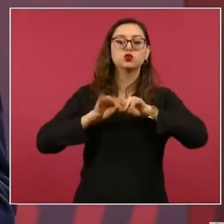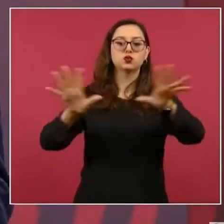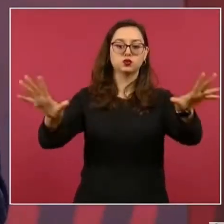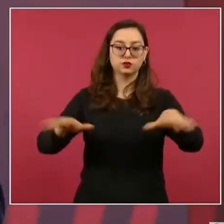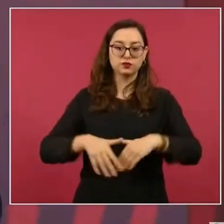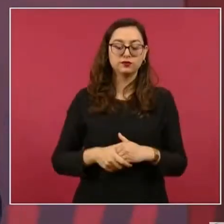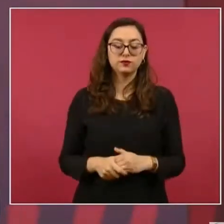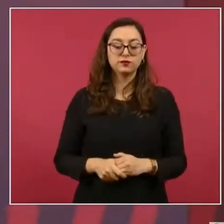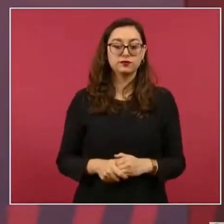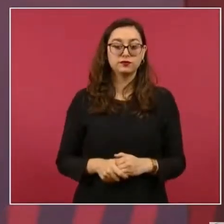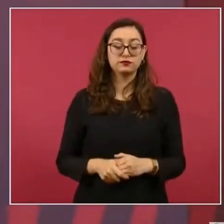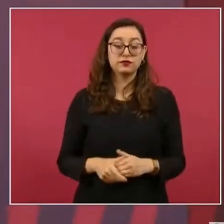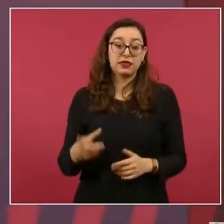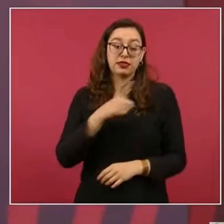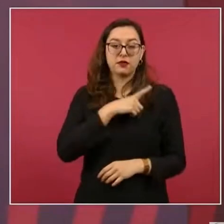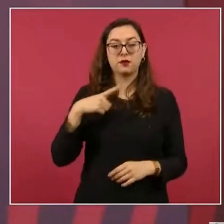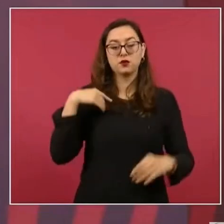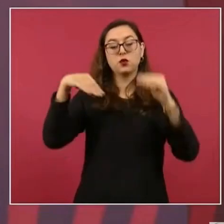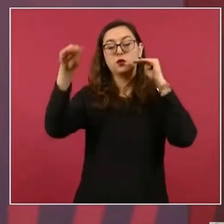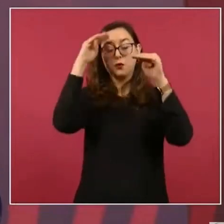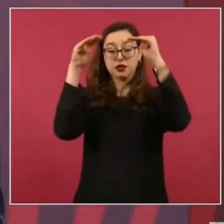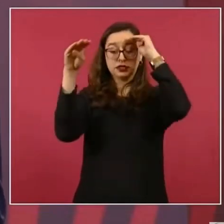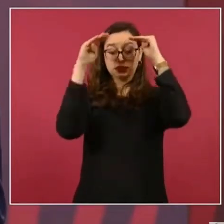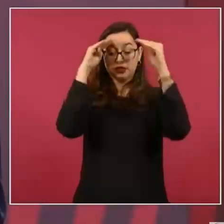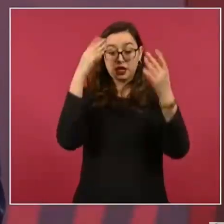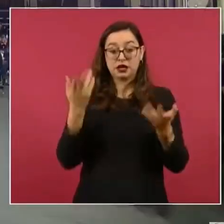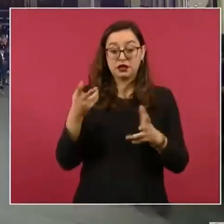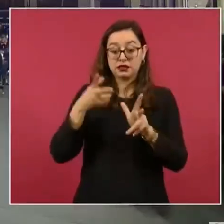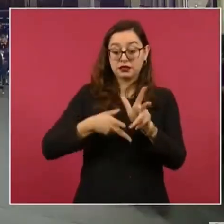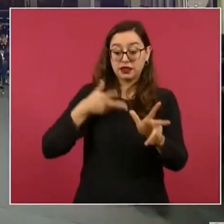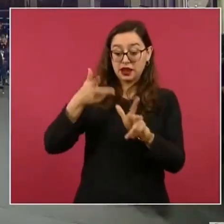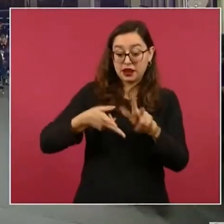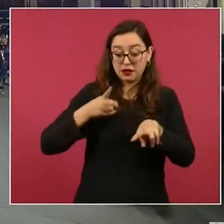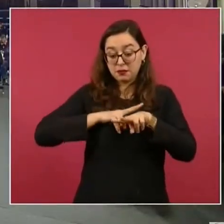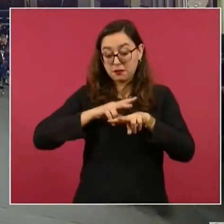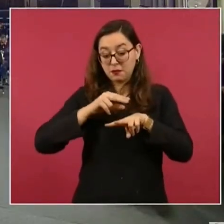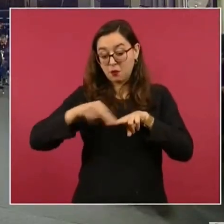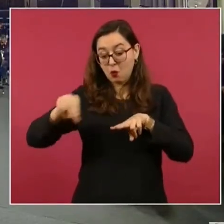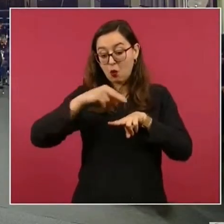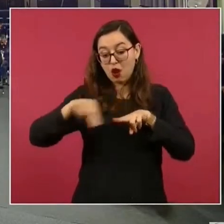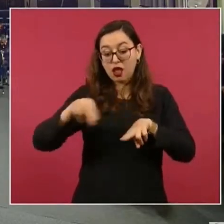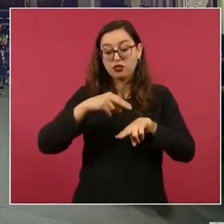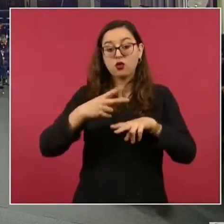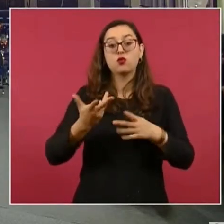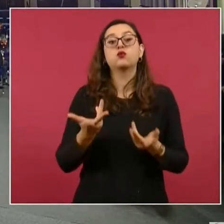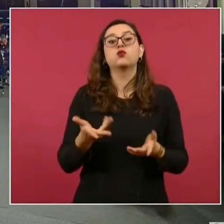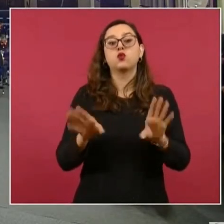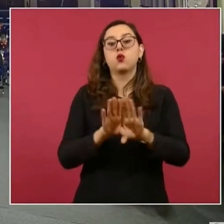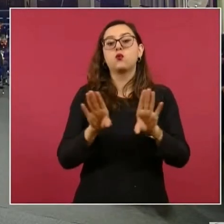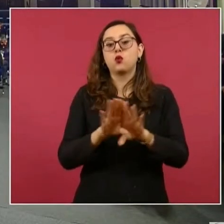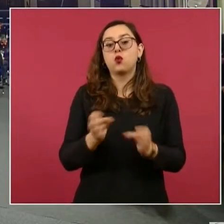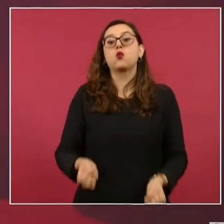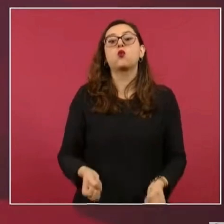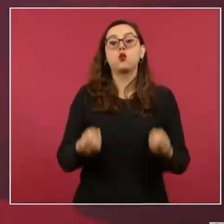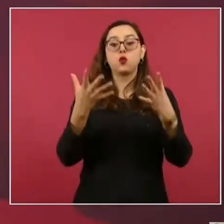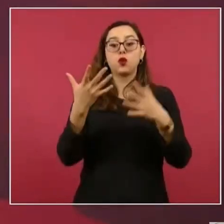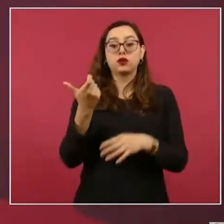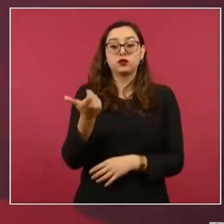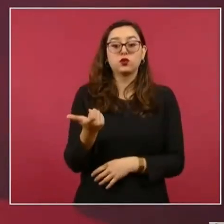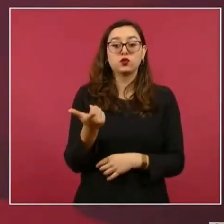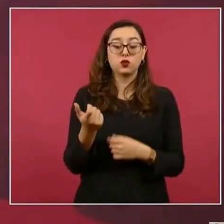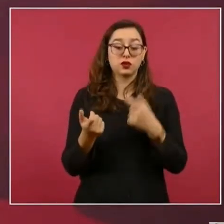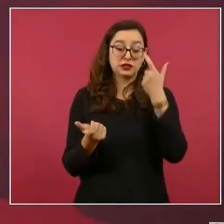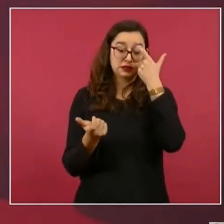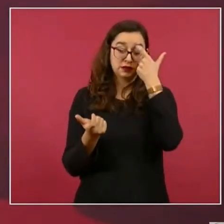a costar el boleto en el tren. También, desde luego, no va a costar lo